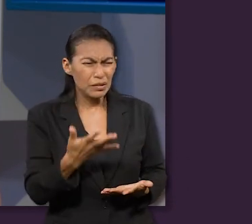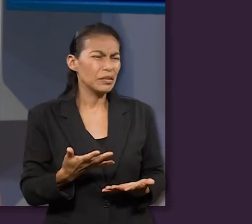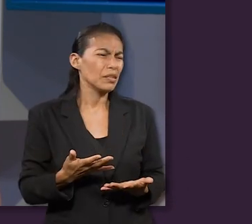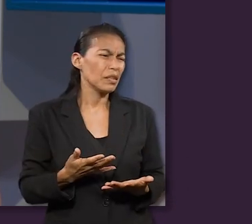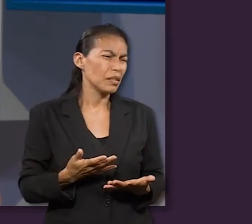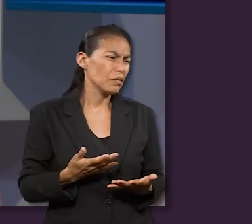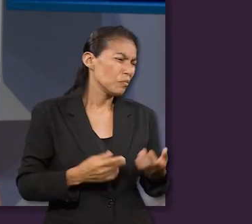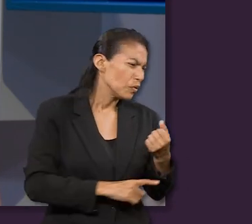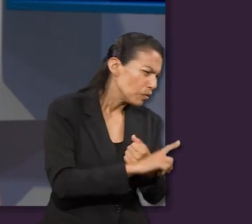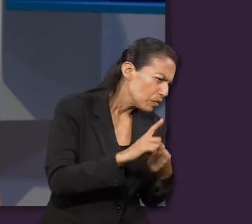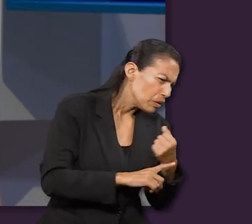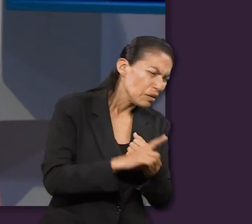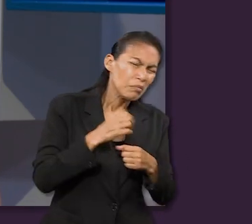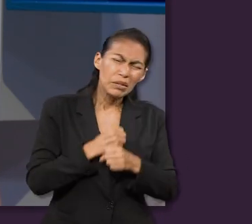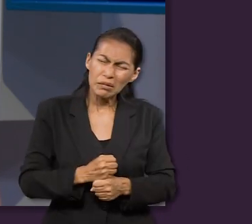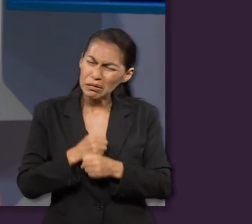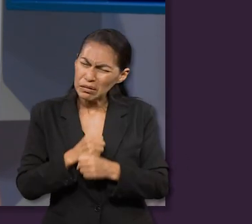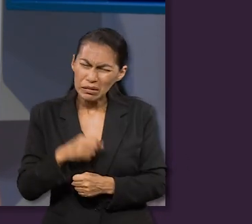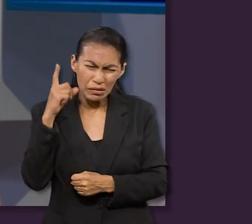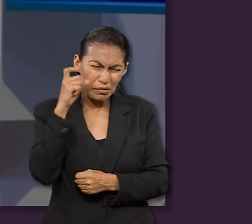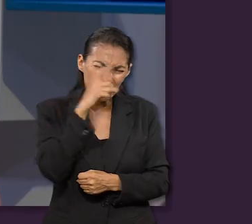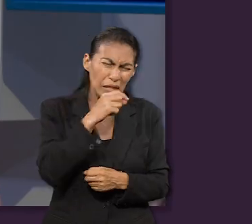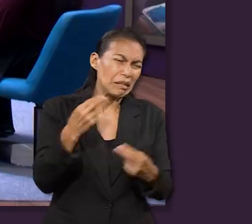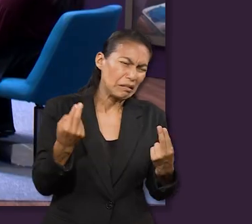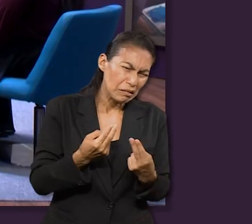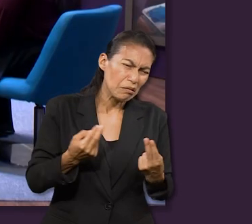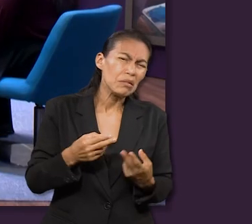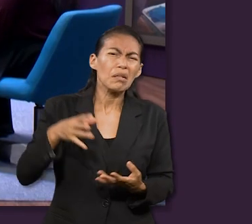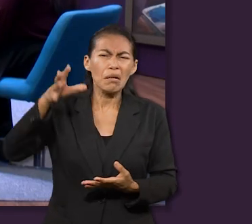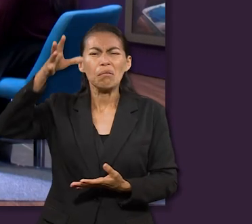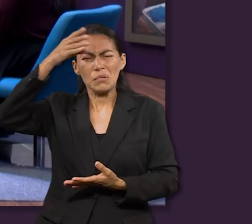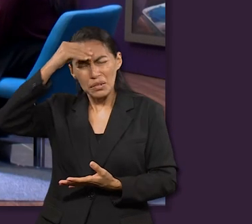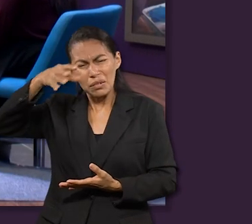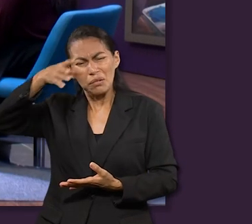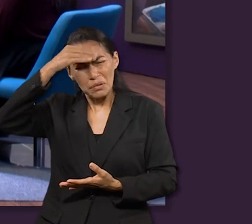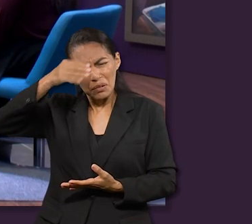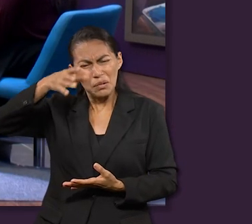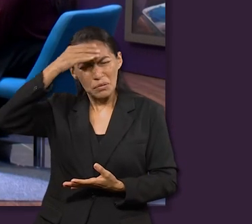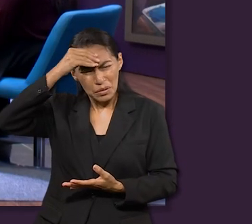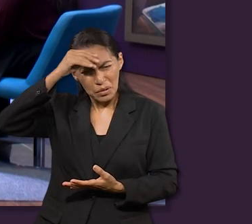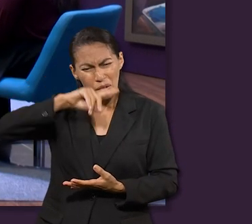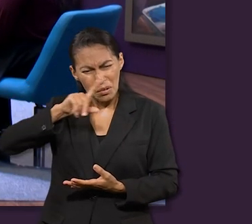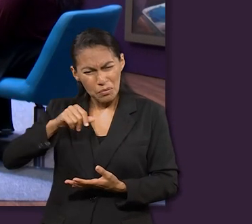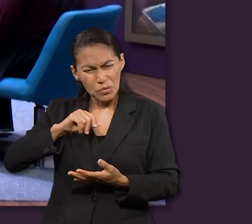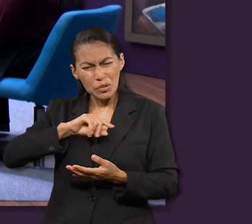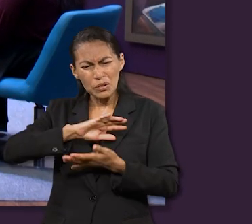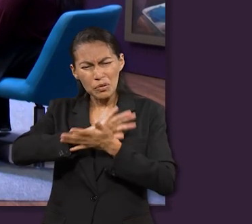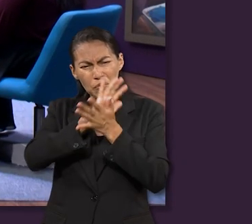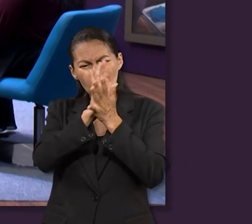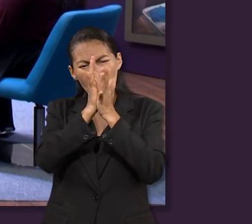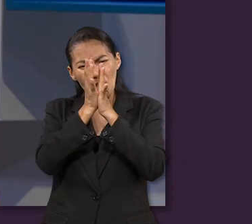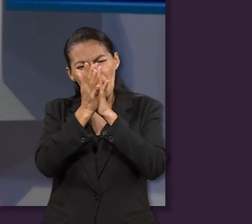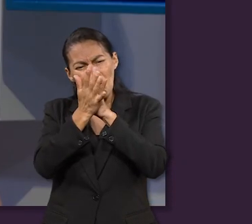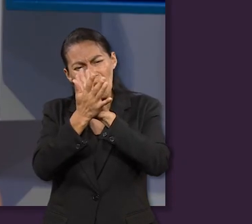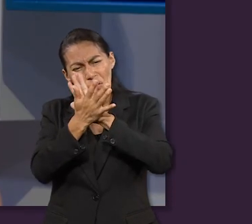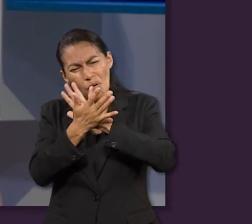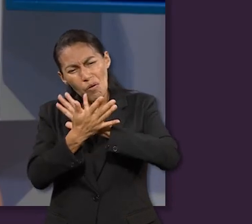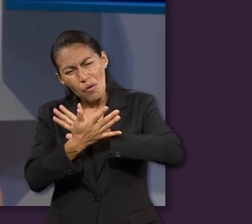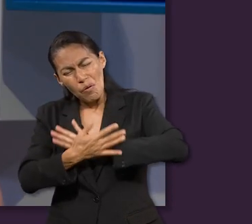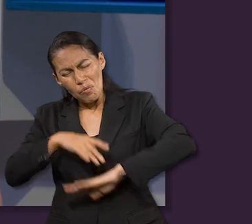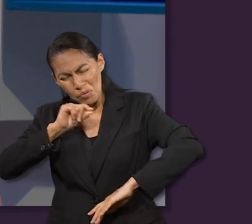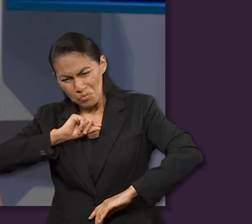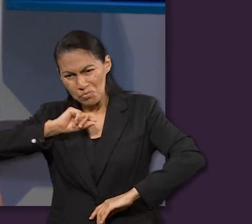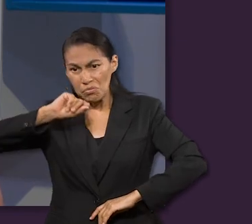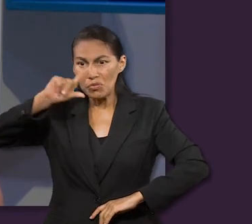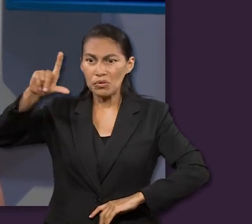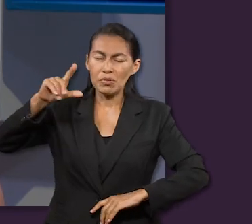como humanos aceptar que tenemos que pasar por estas circunstancias para poder ser mejores y poder llegar con Cristo a la